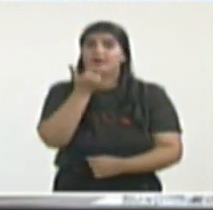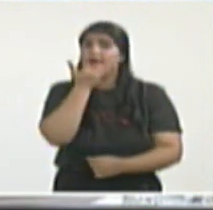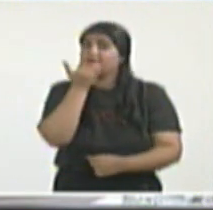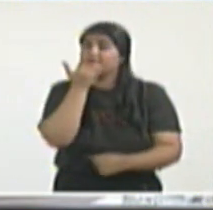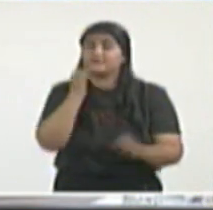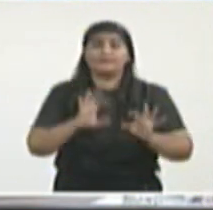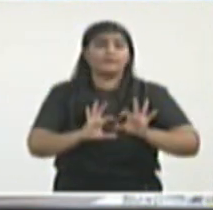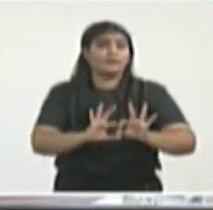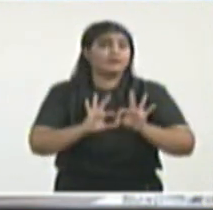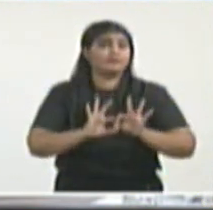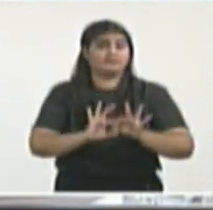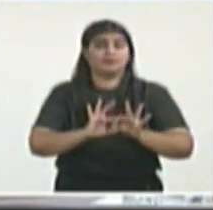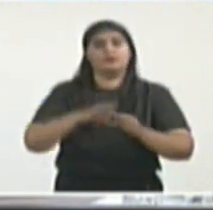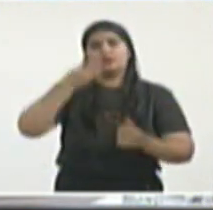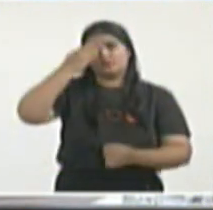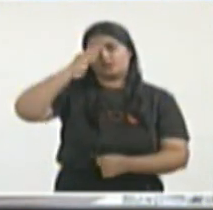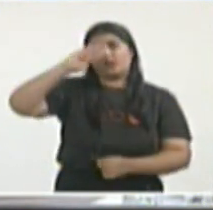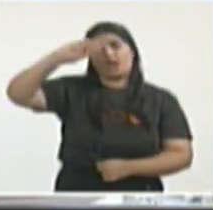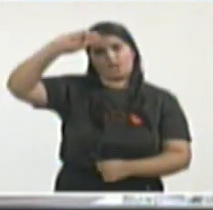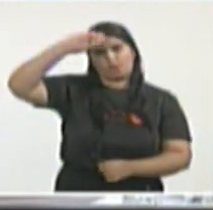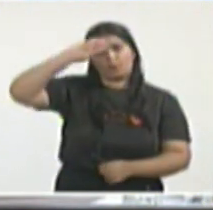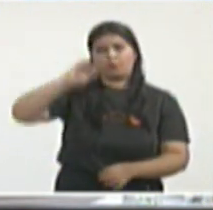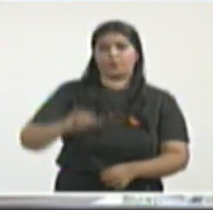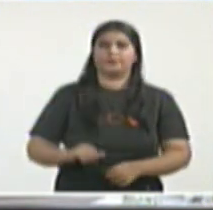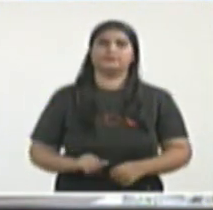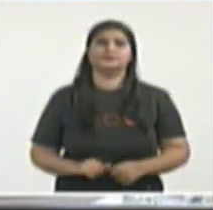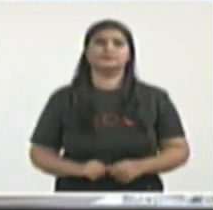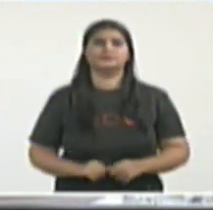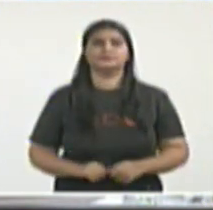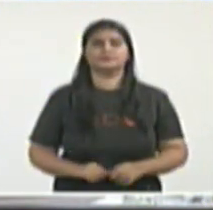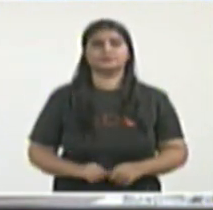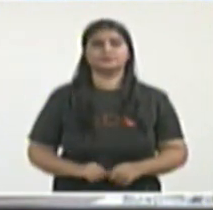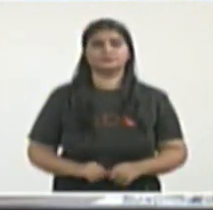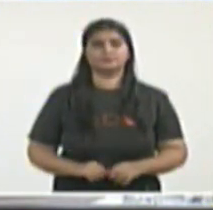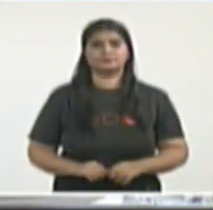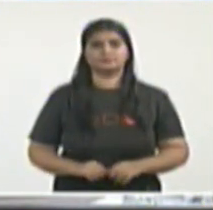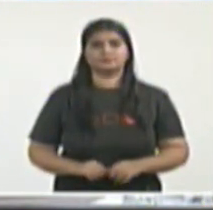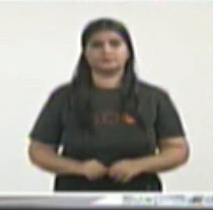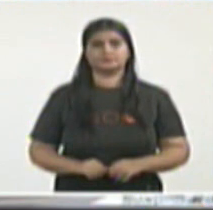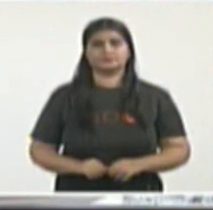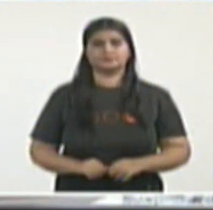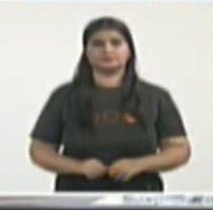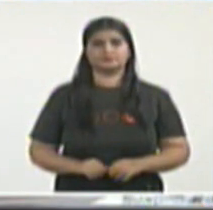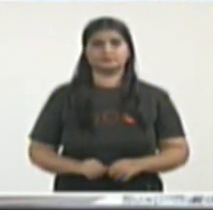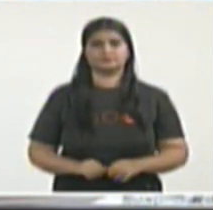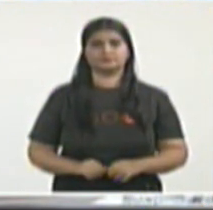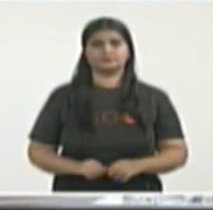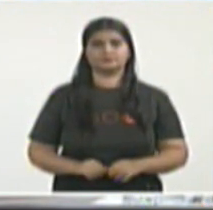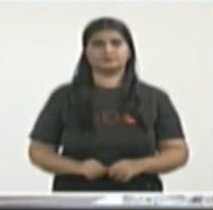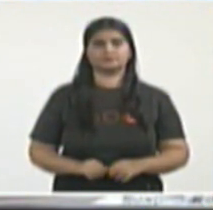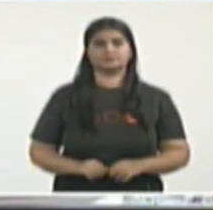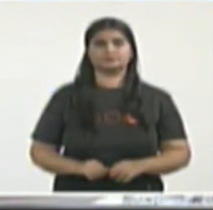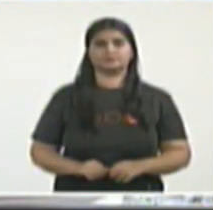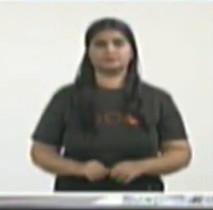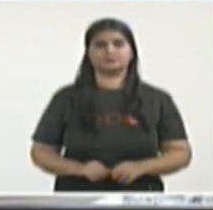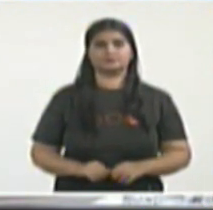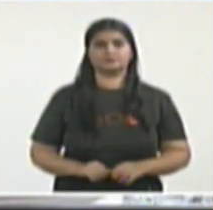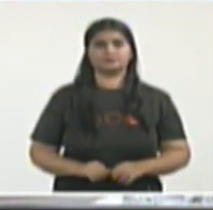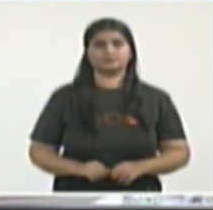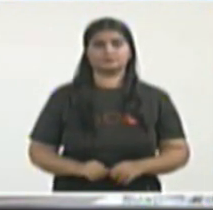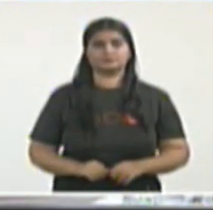en tiempos de paz, durante estos tiempos difíciles de la COVID-19.